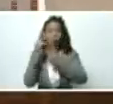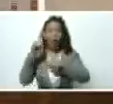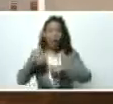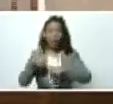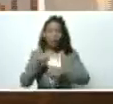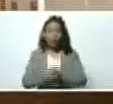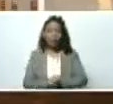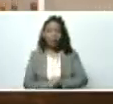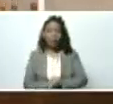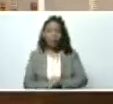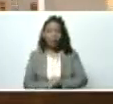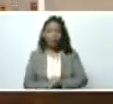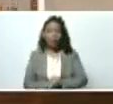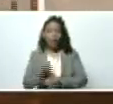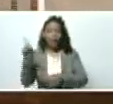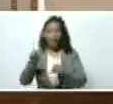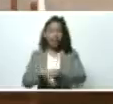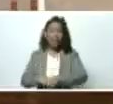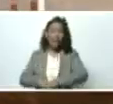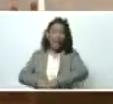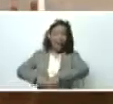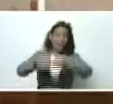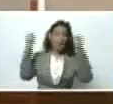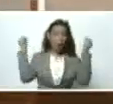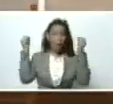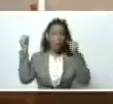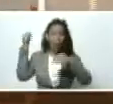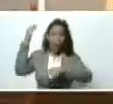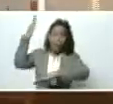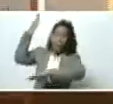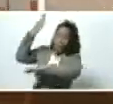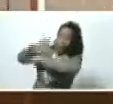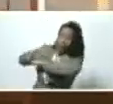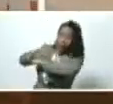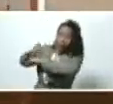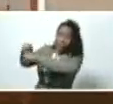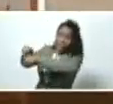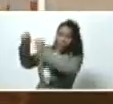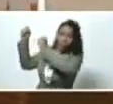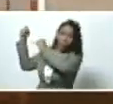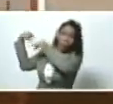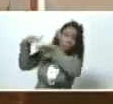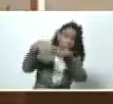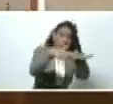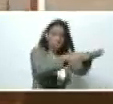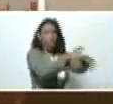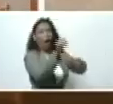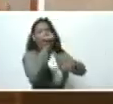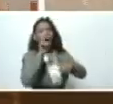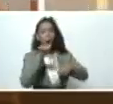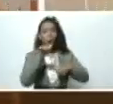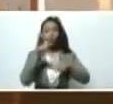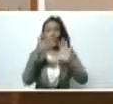en Socopó, se rompe ese muro de contención, ya se están haciendo las evaluaciones para, en cuanto las aguas bajen un poco,